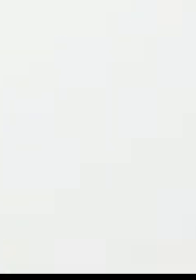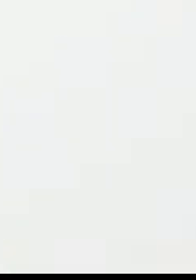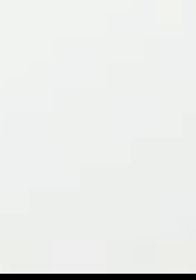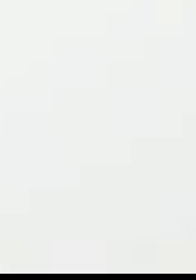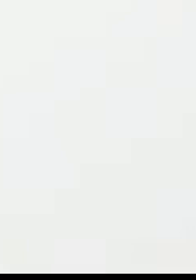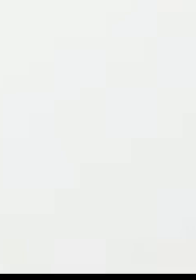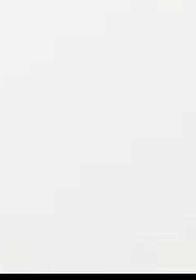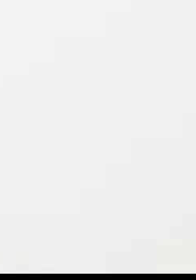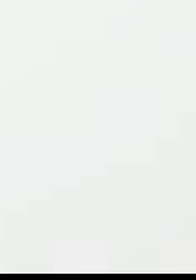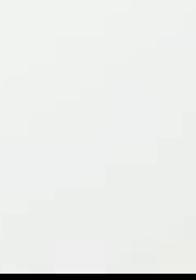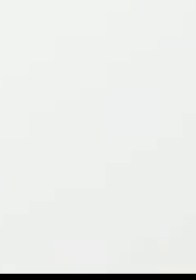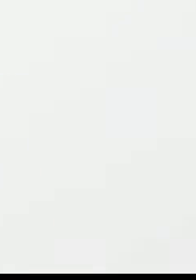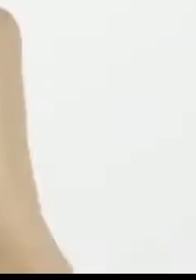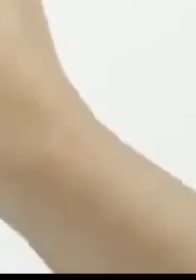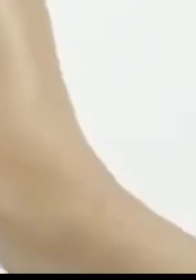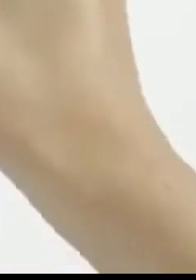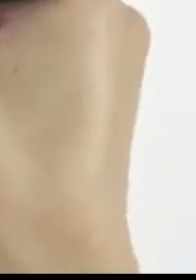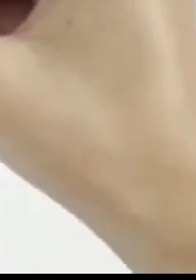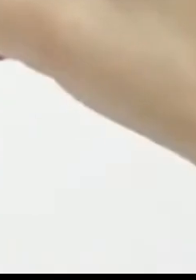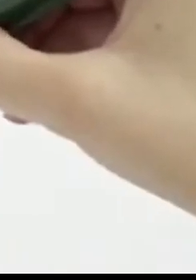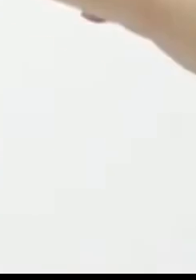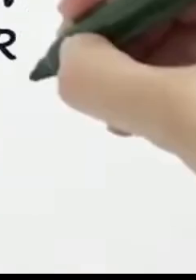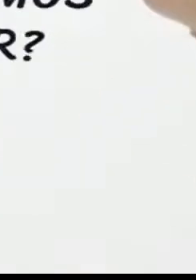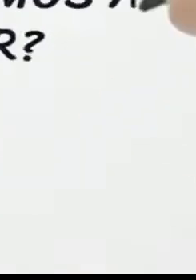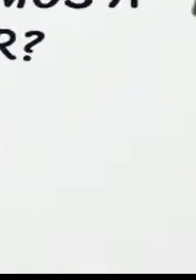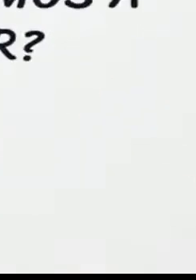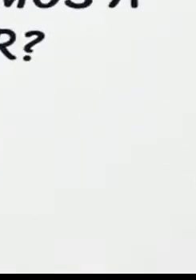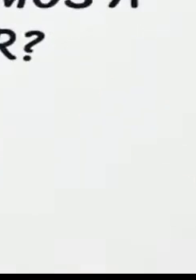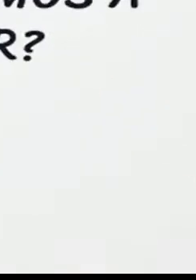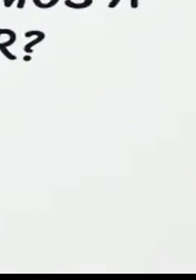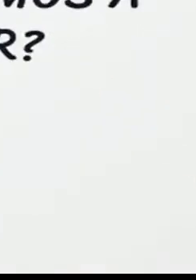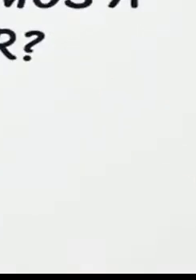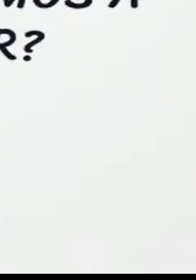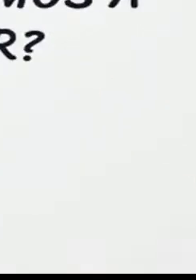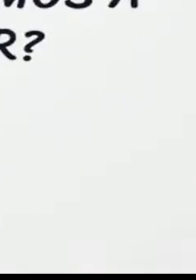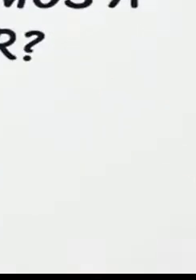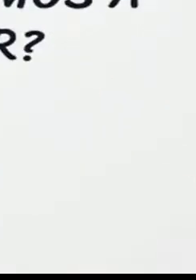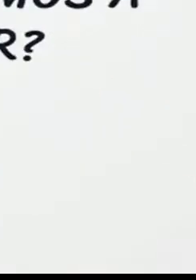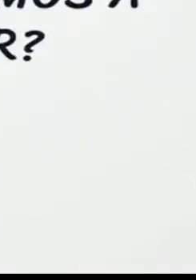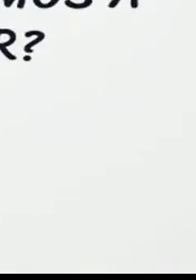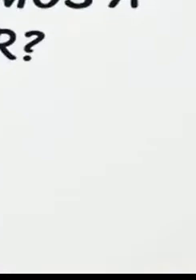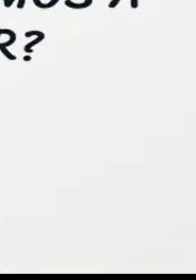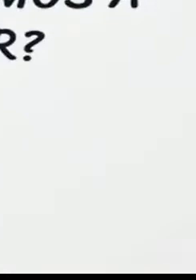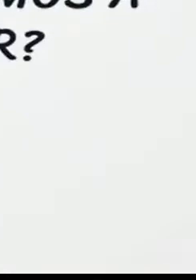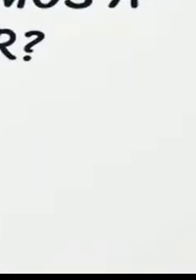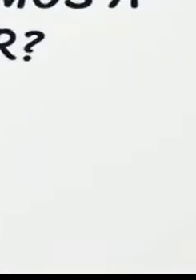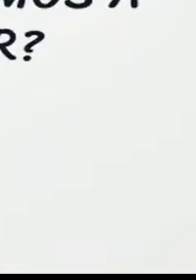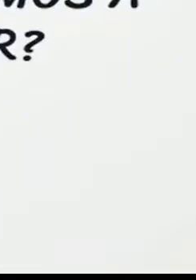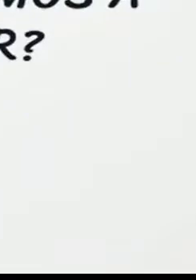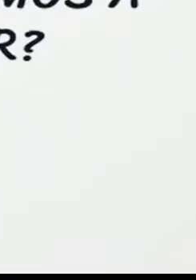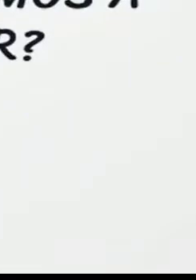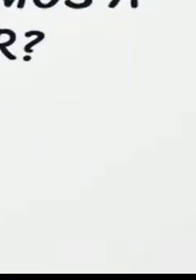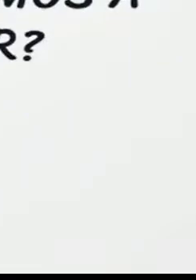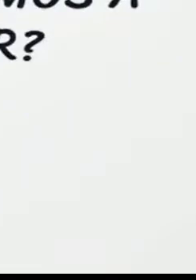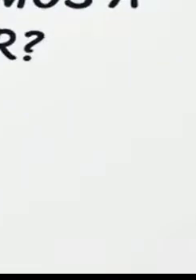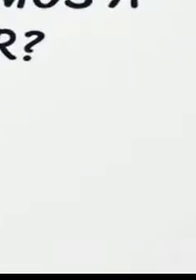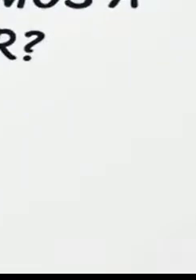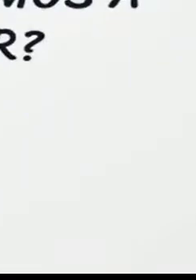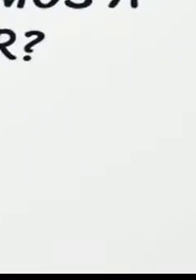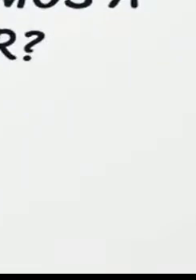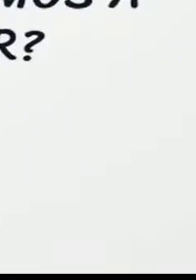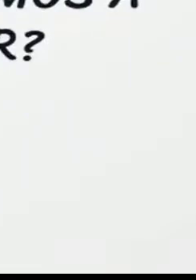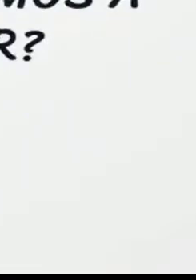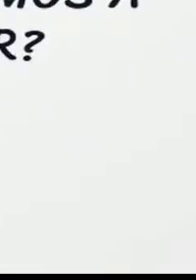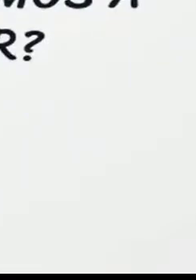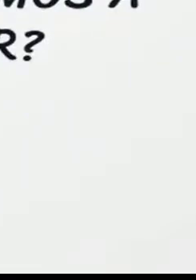En este vídeo vamos a explicar por qué la policía municipal de Madrid ha empezado a vigilar las condiciones mínimas de